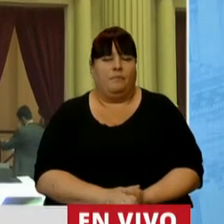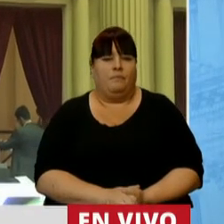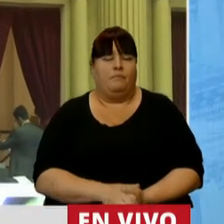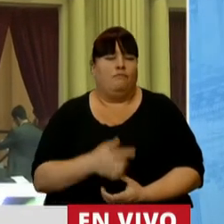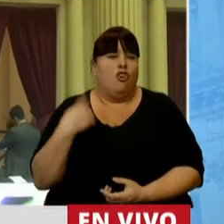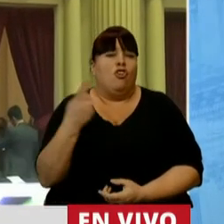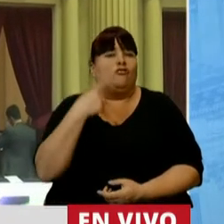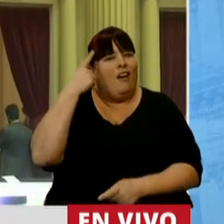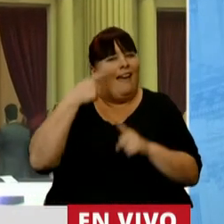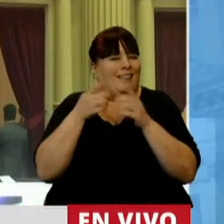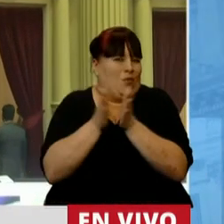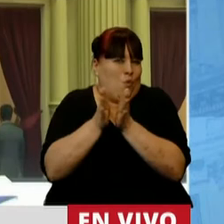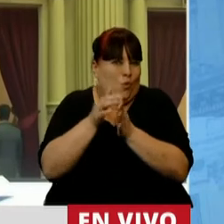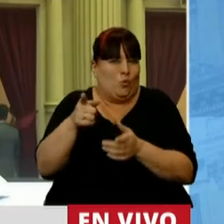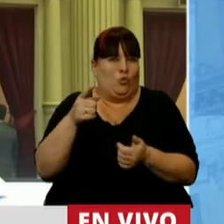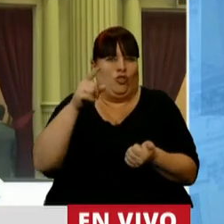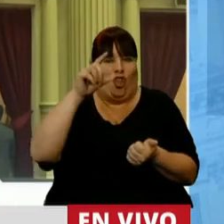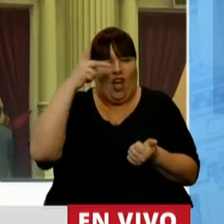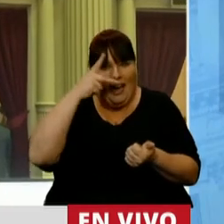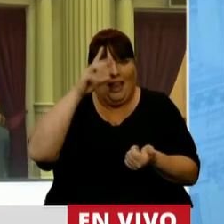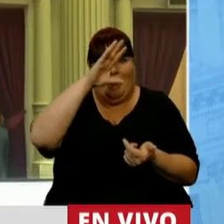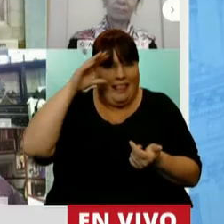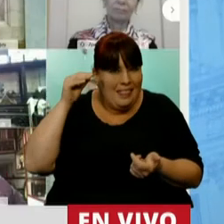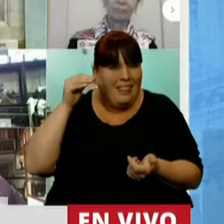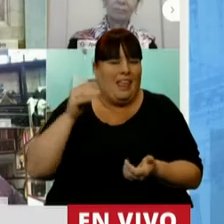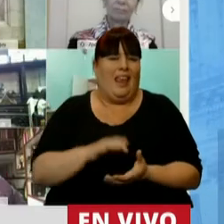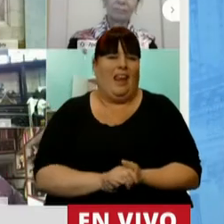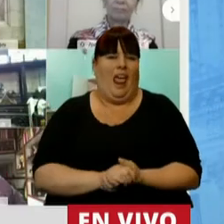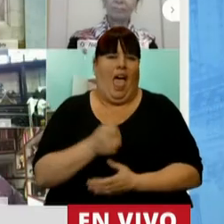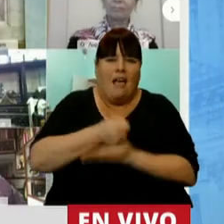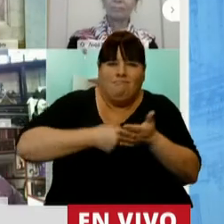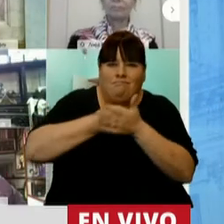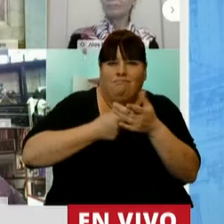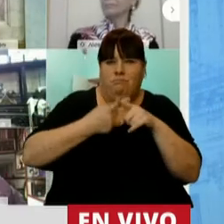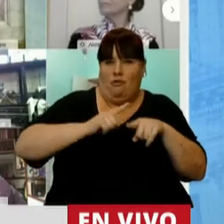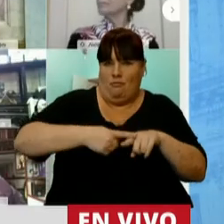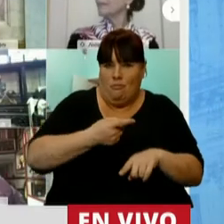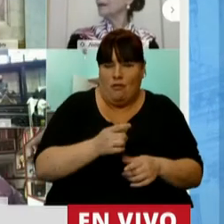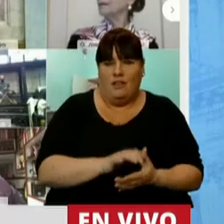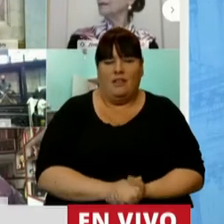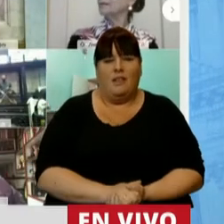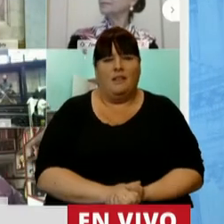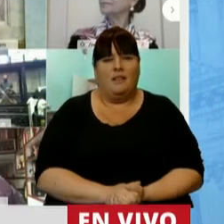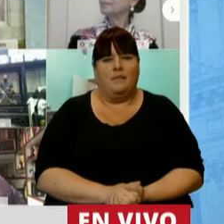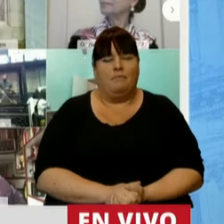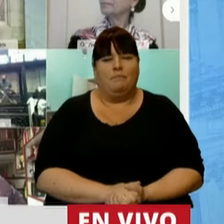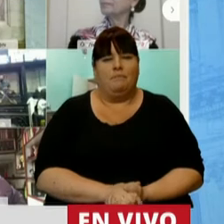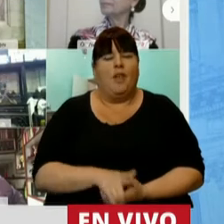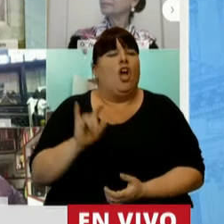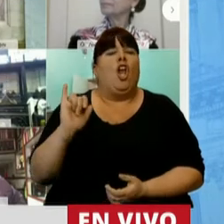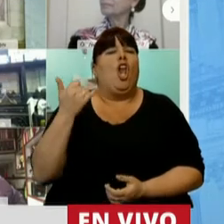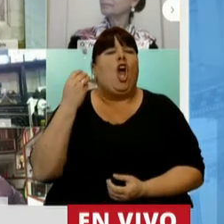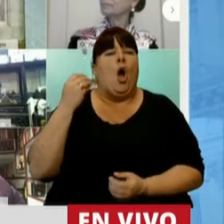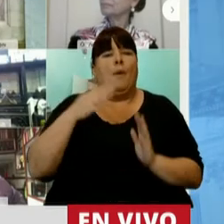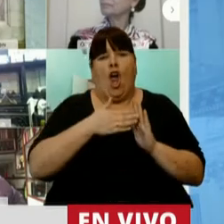compartimos con él y con ella la militancia, lo mejor que ha